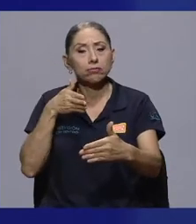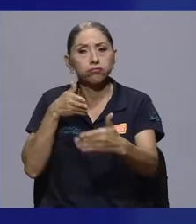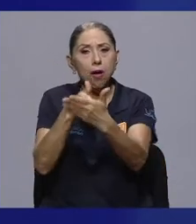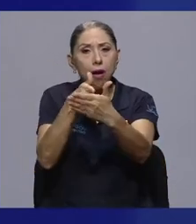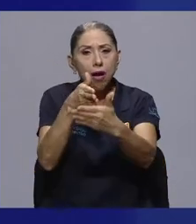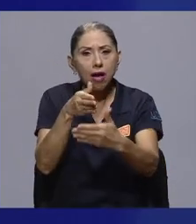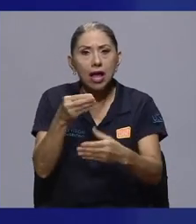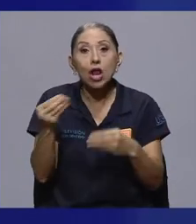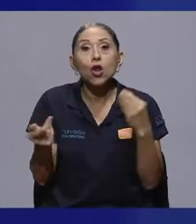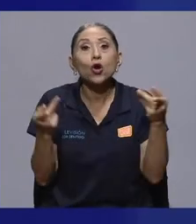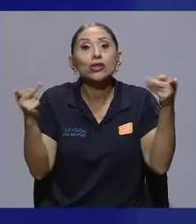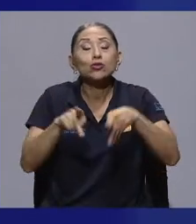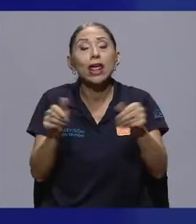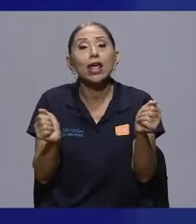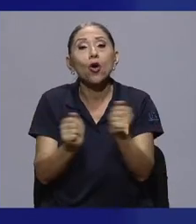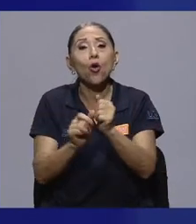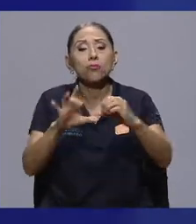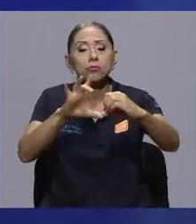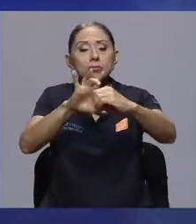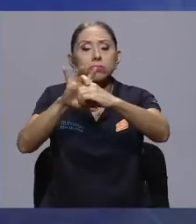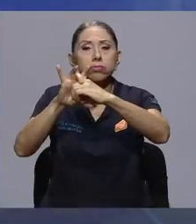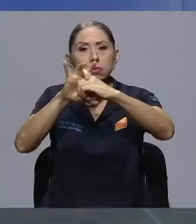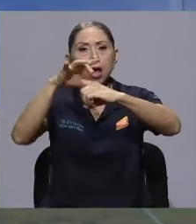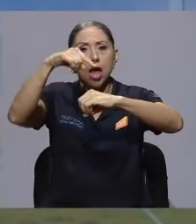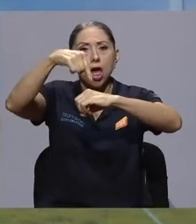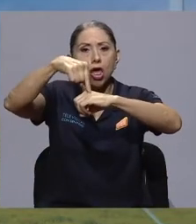polos, lo que está sucediendo con el clima,